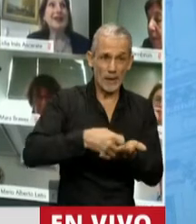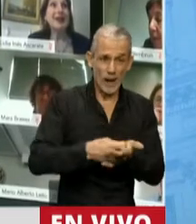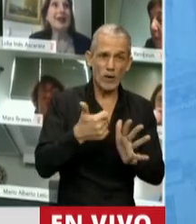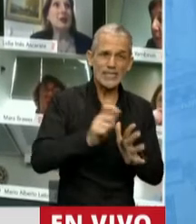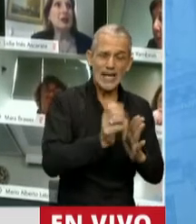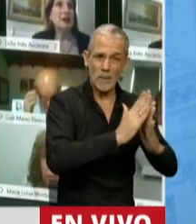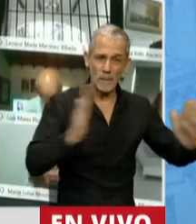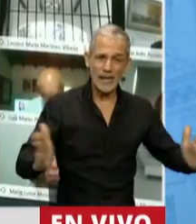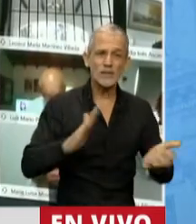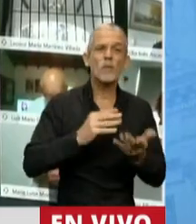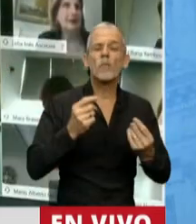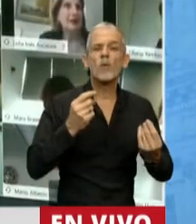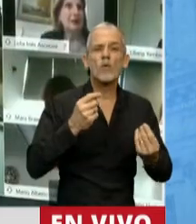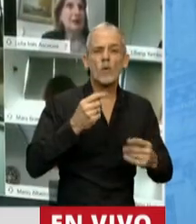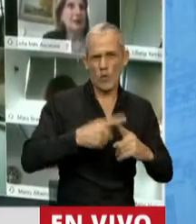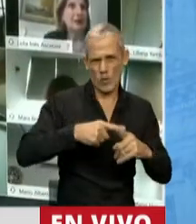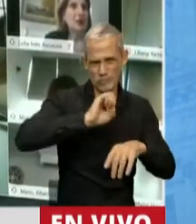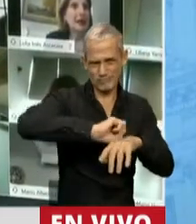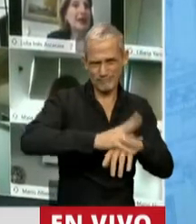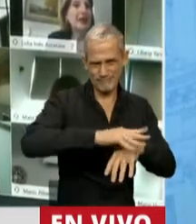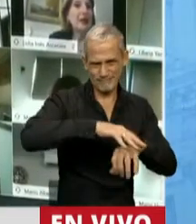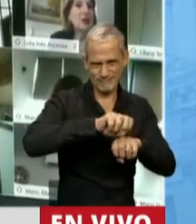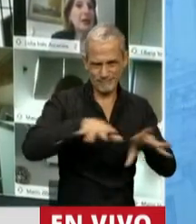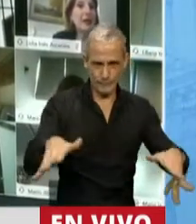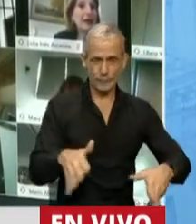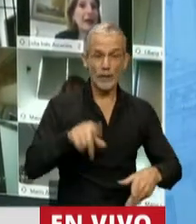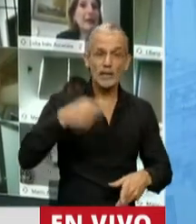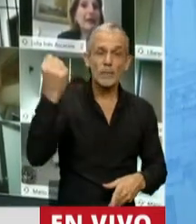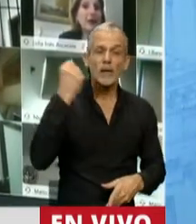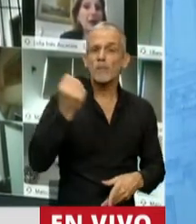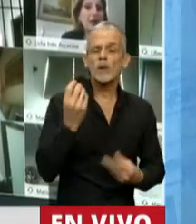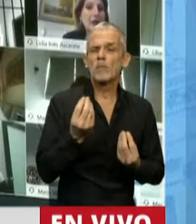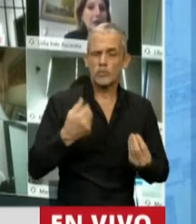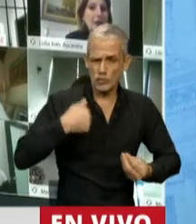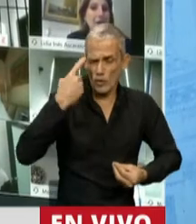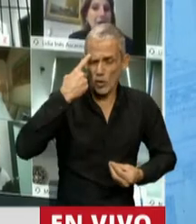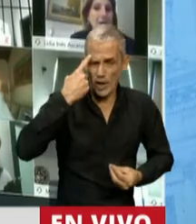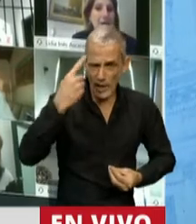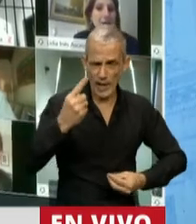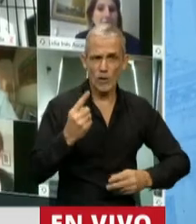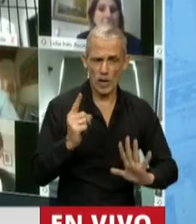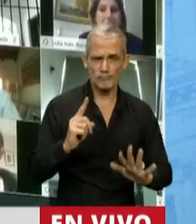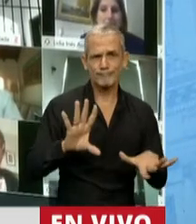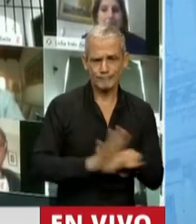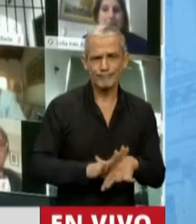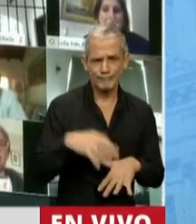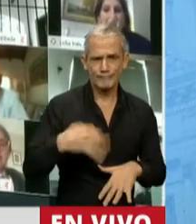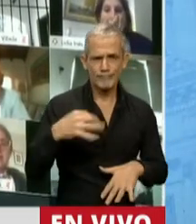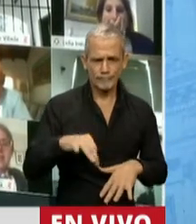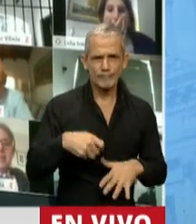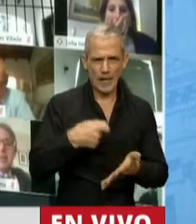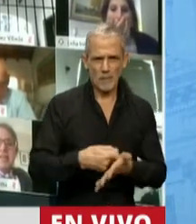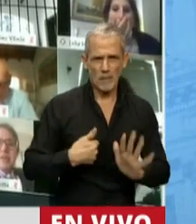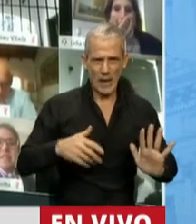seis meses en el marco de la pandemia. También es importante, porque creo que es oportuno, y